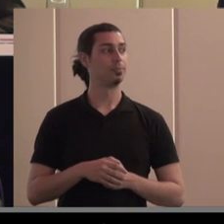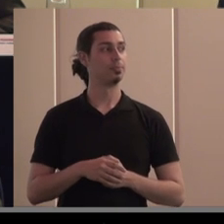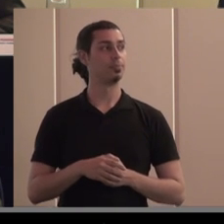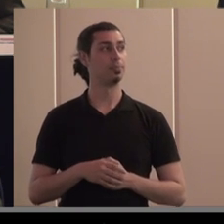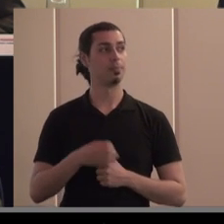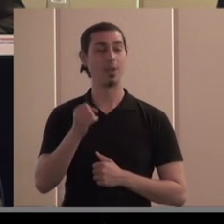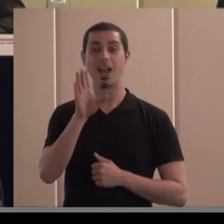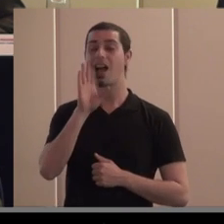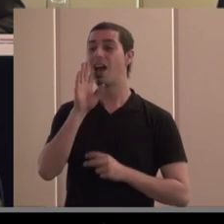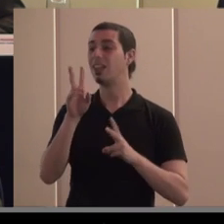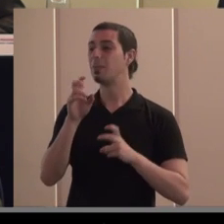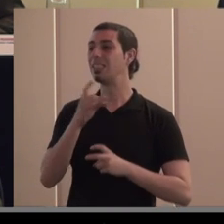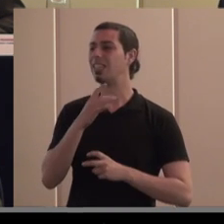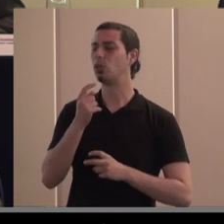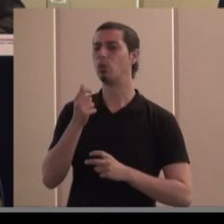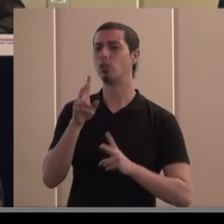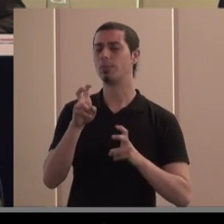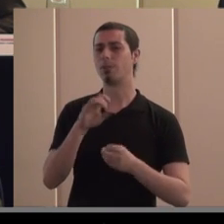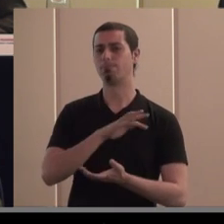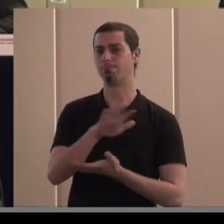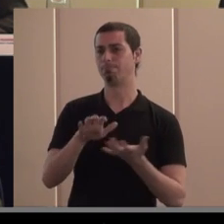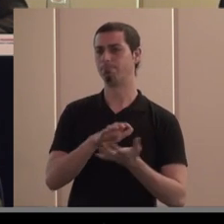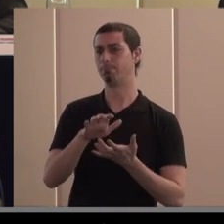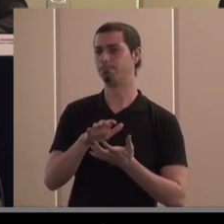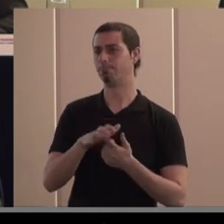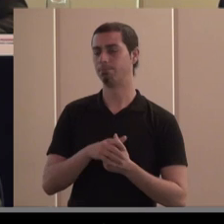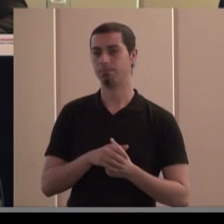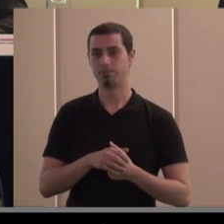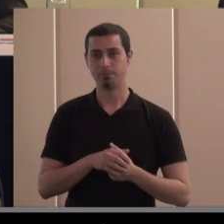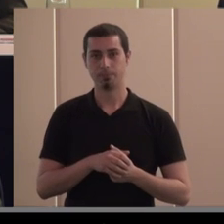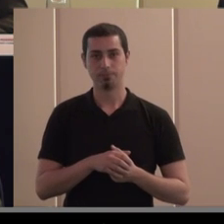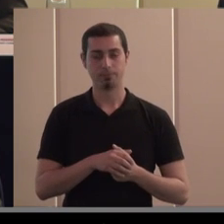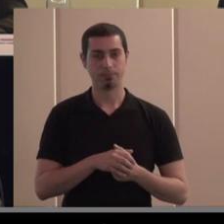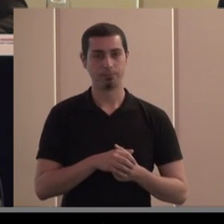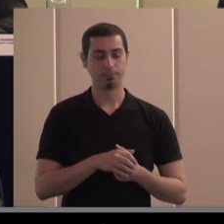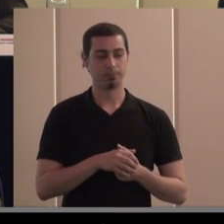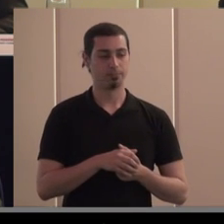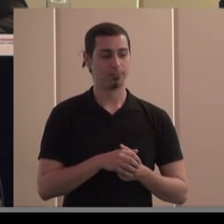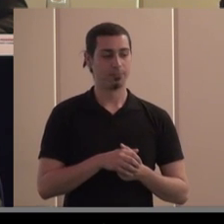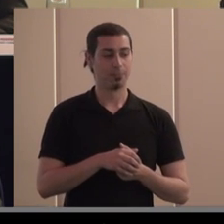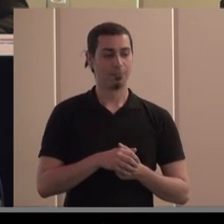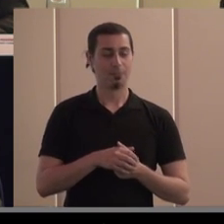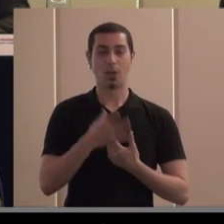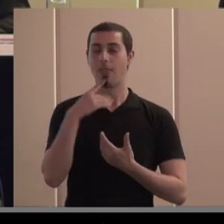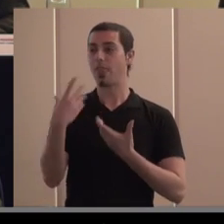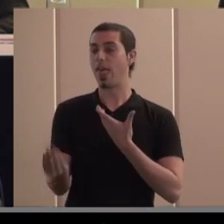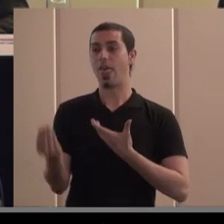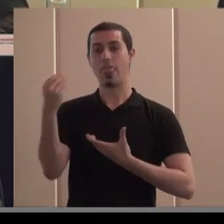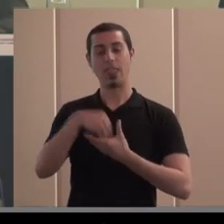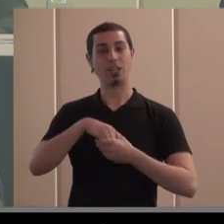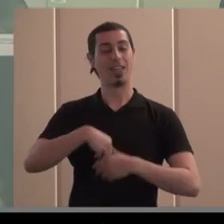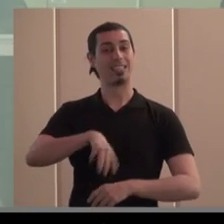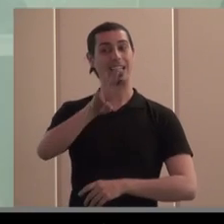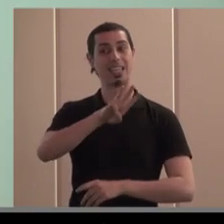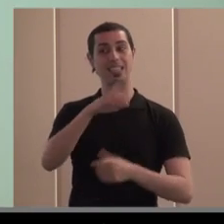para los sindicatos es un sector complicado alguno lo ve desde dentro siempre lo que nos pasa siempre normalmente es que tanto el